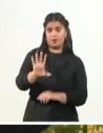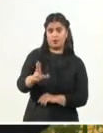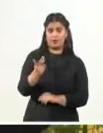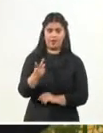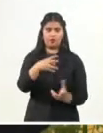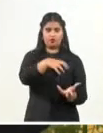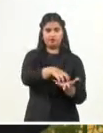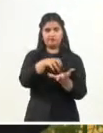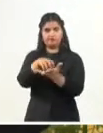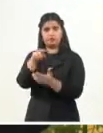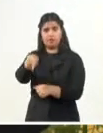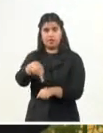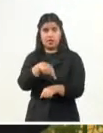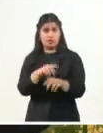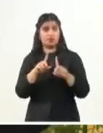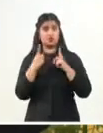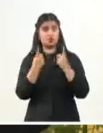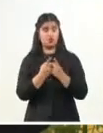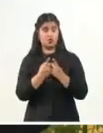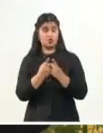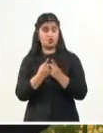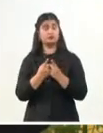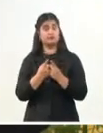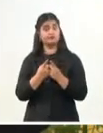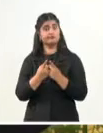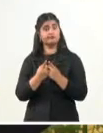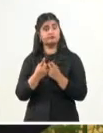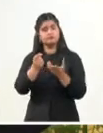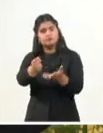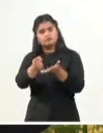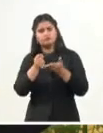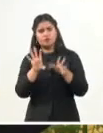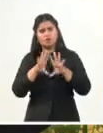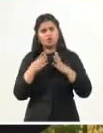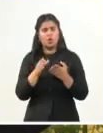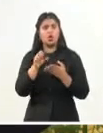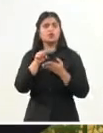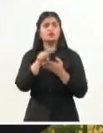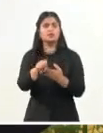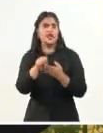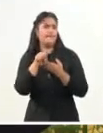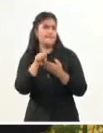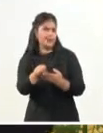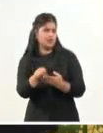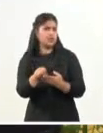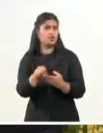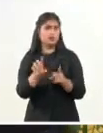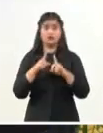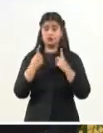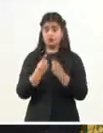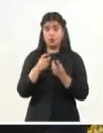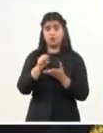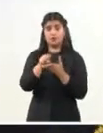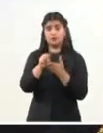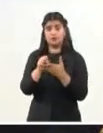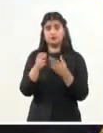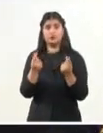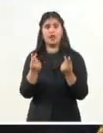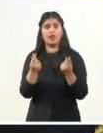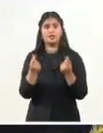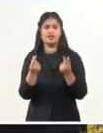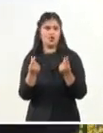cerca de la mitad de todos los sectores de los servicios. Son aquellos servicios relacionados con la circulación de